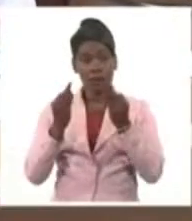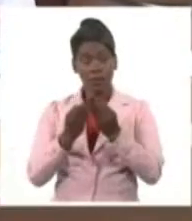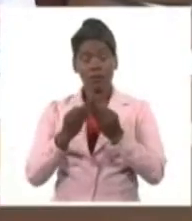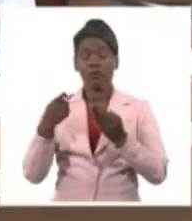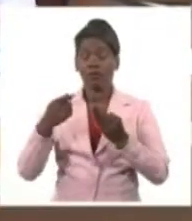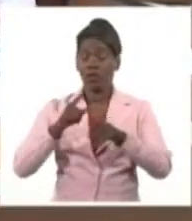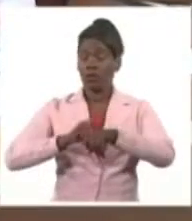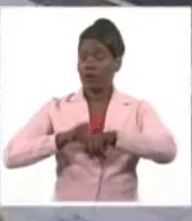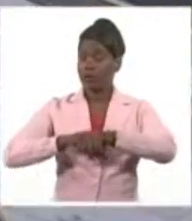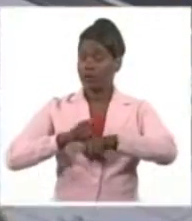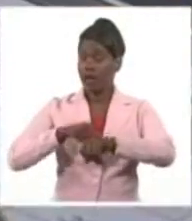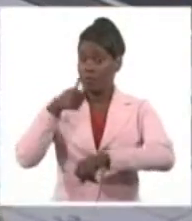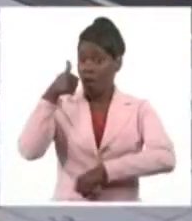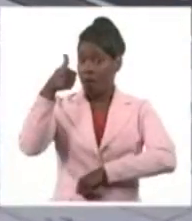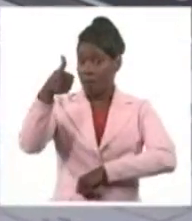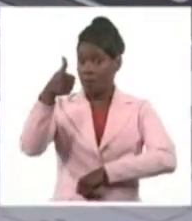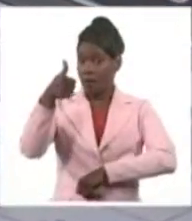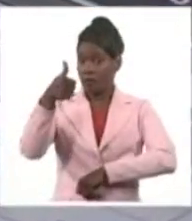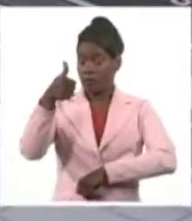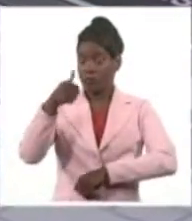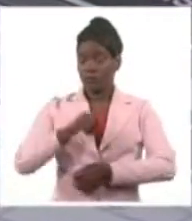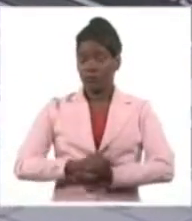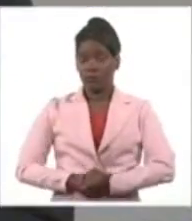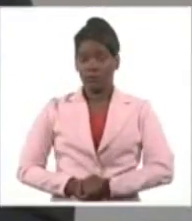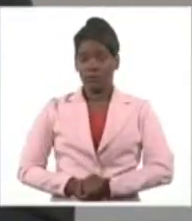No podemos estar satisfechos.